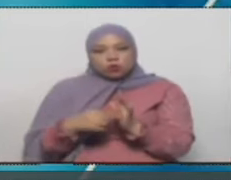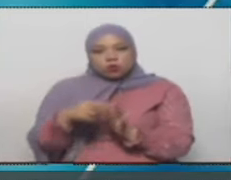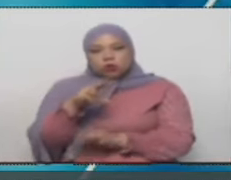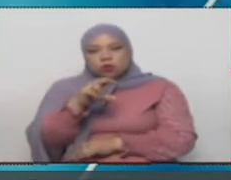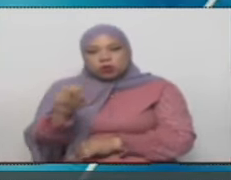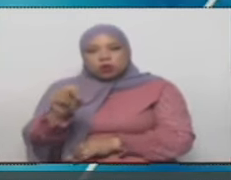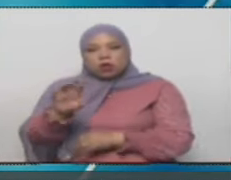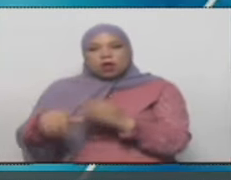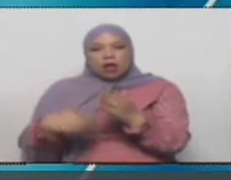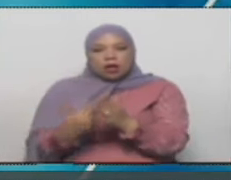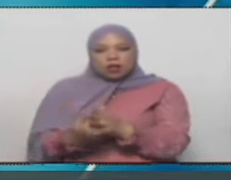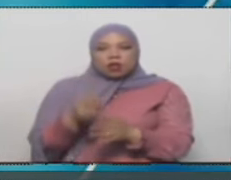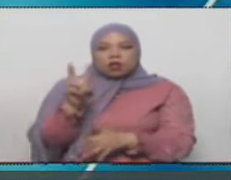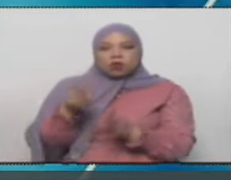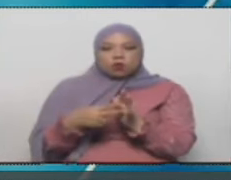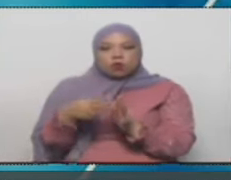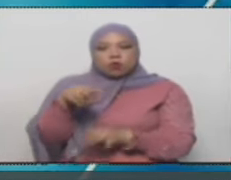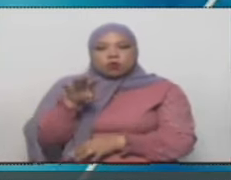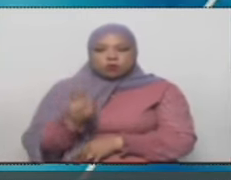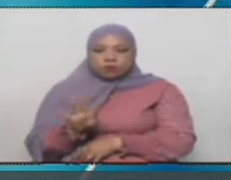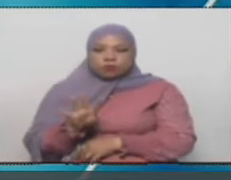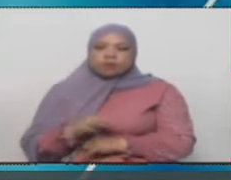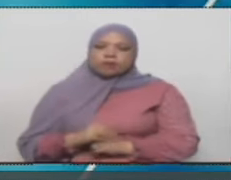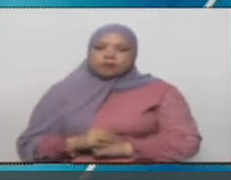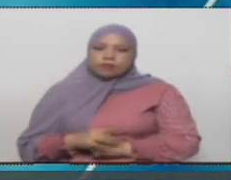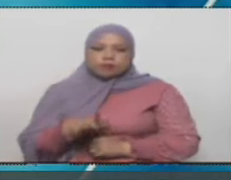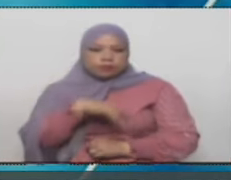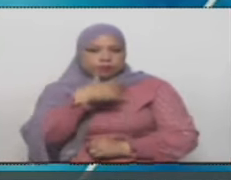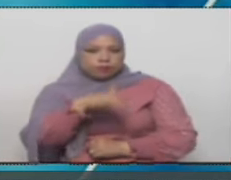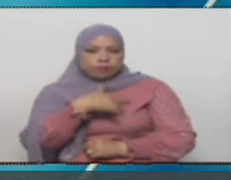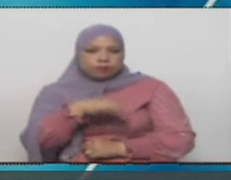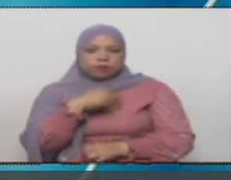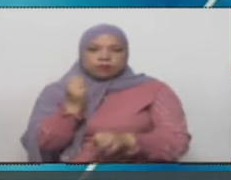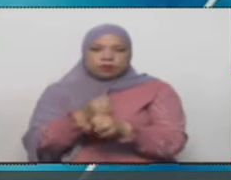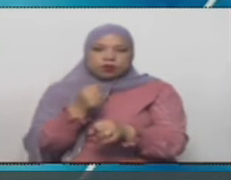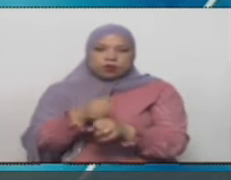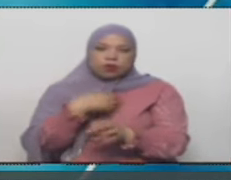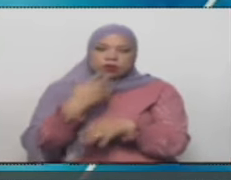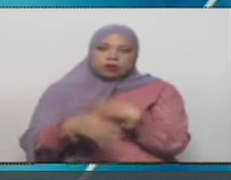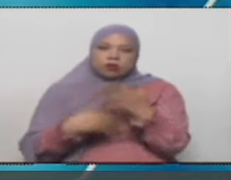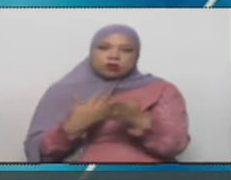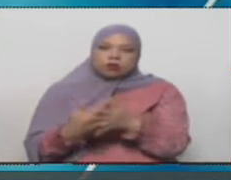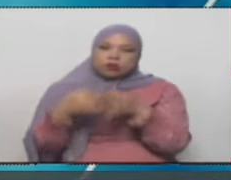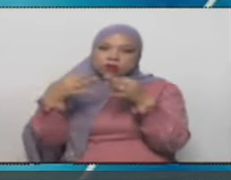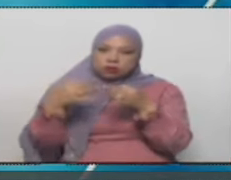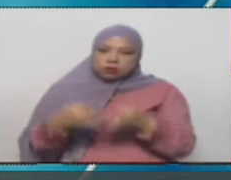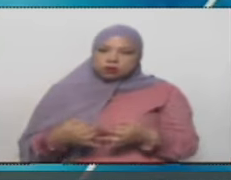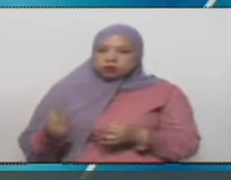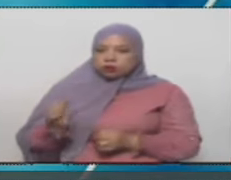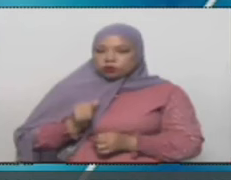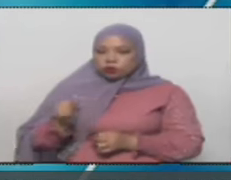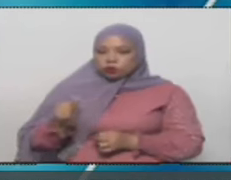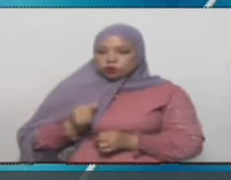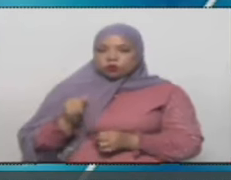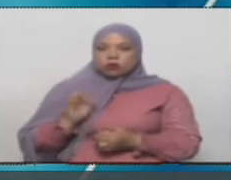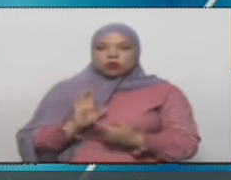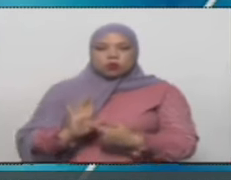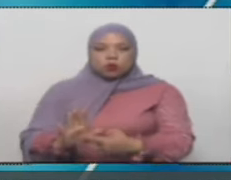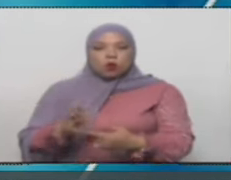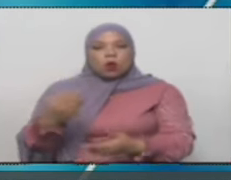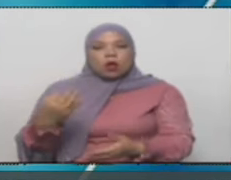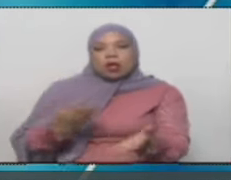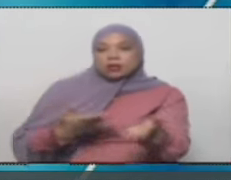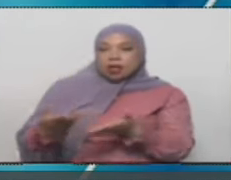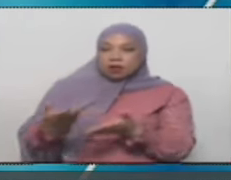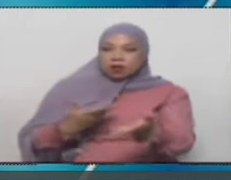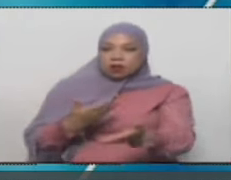2024, se ve, se siente, se palpa. Que cualquiera pueda tener una prestación de servicio.